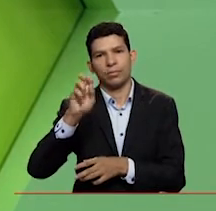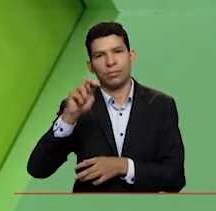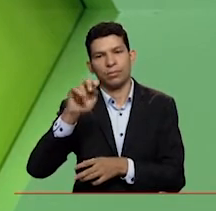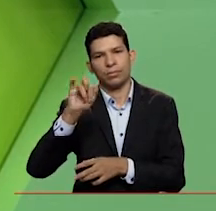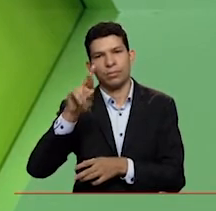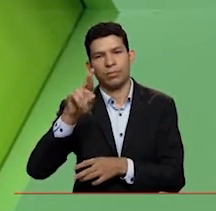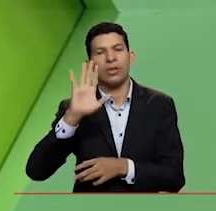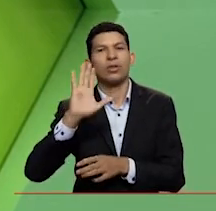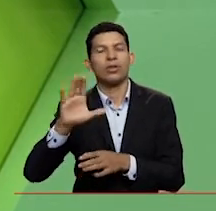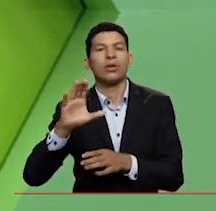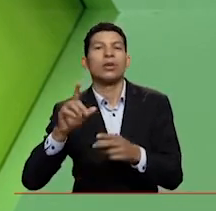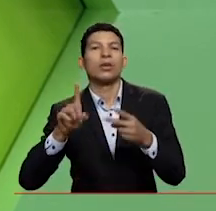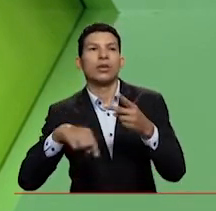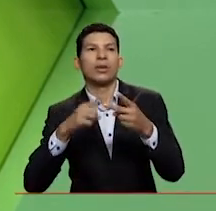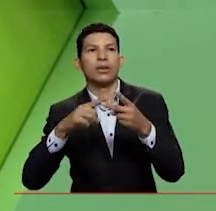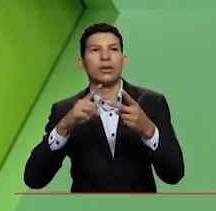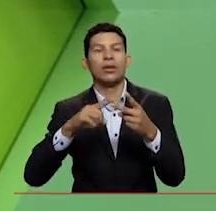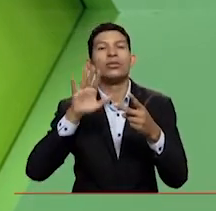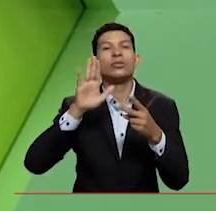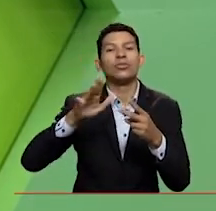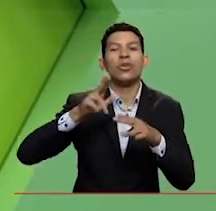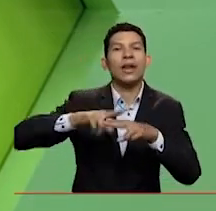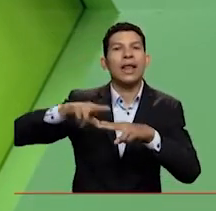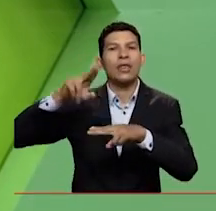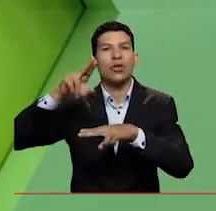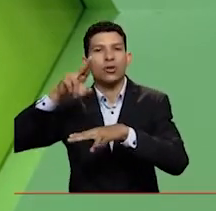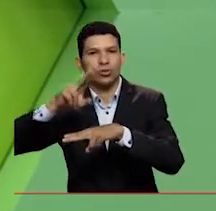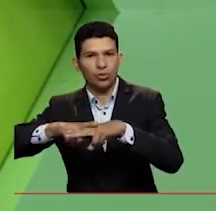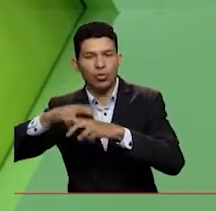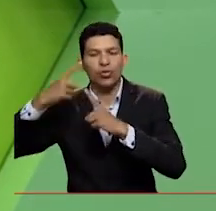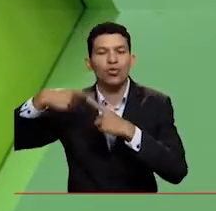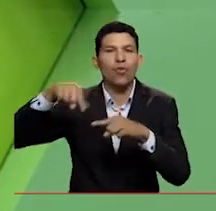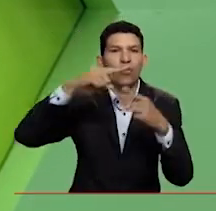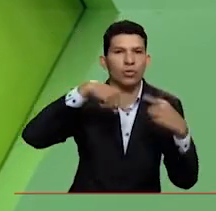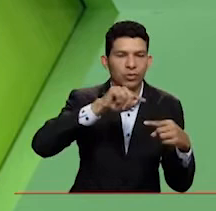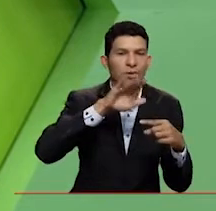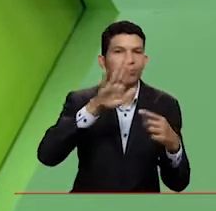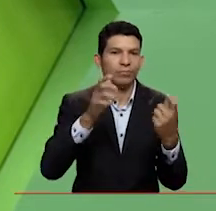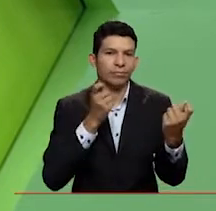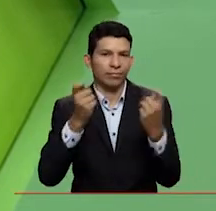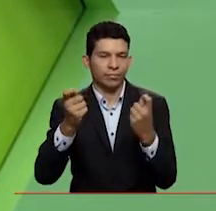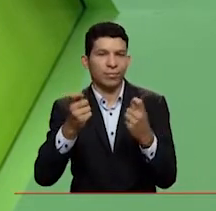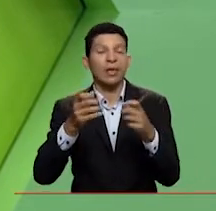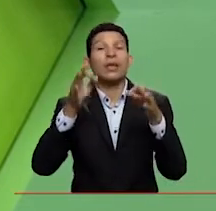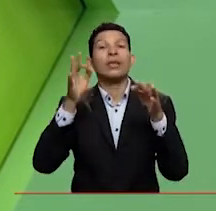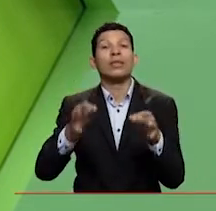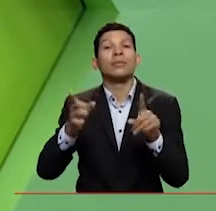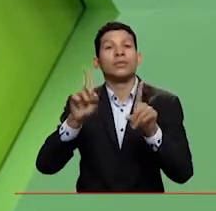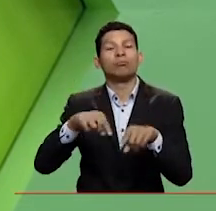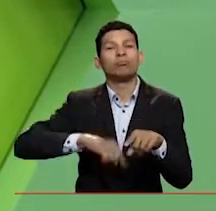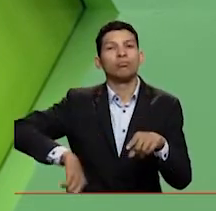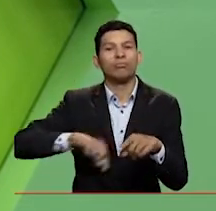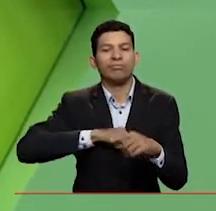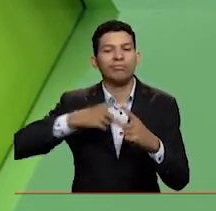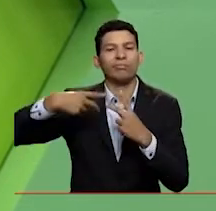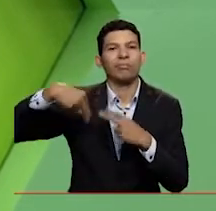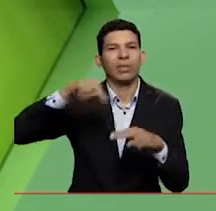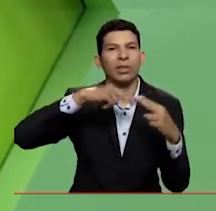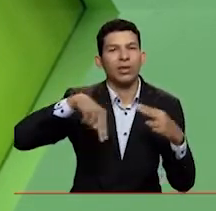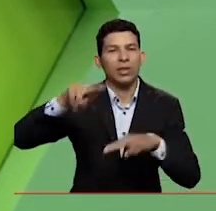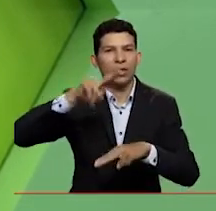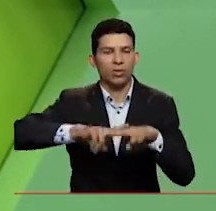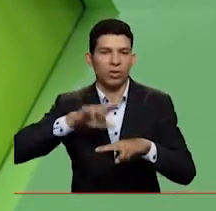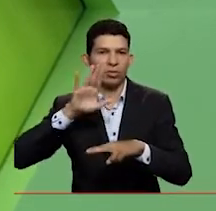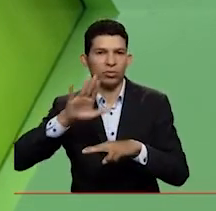operadora Osprey Nature Tours y coordina las actividades económicas en torno al turismo de naturaleza